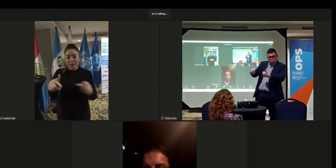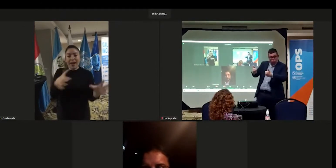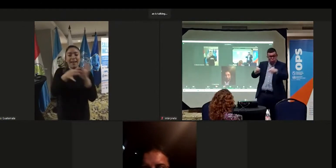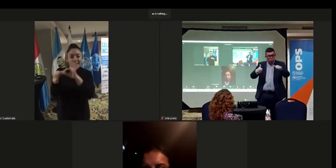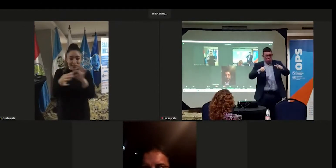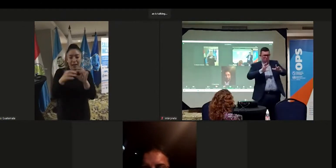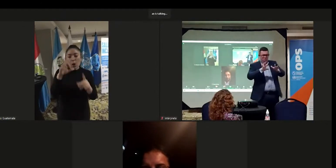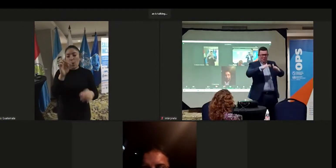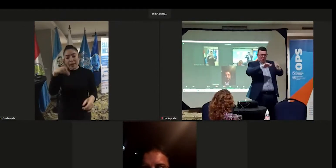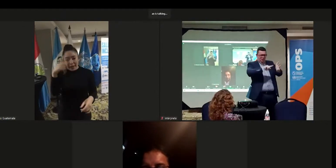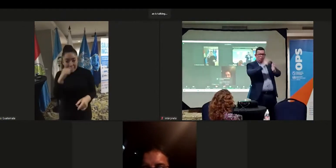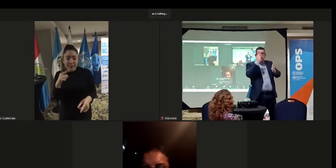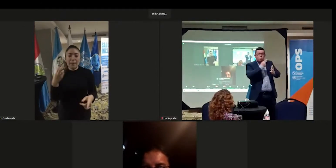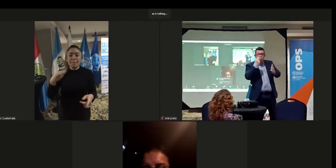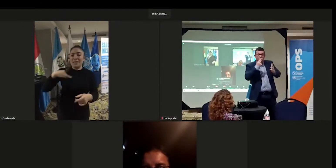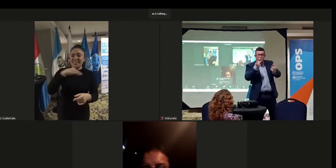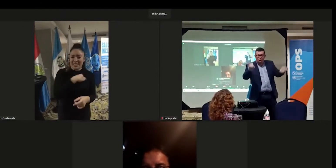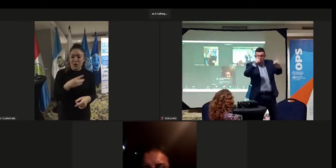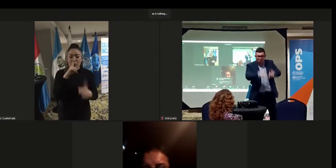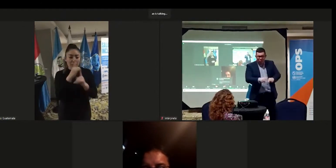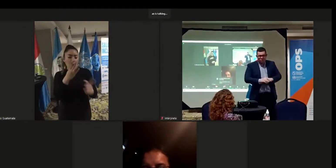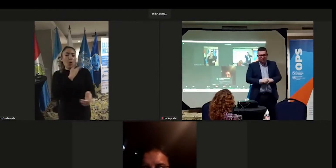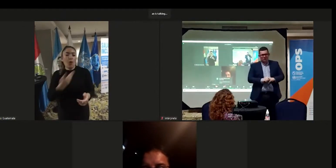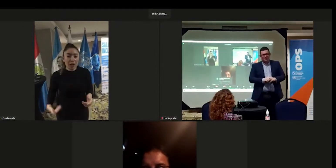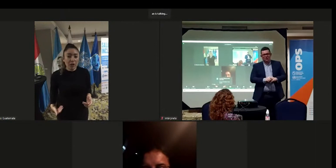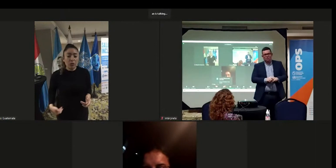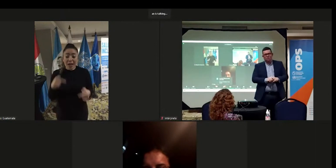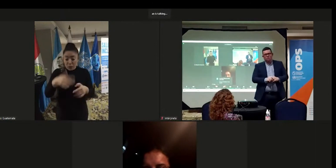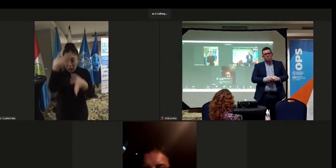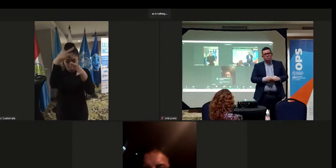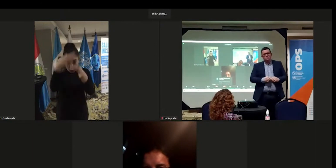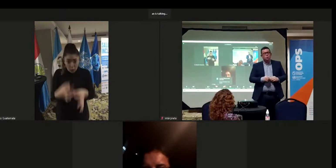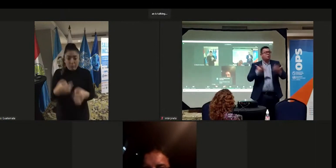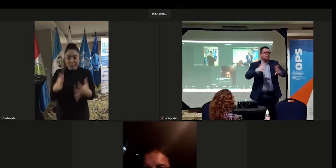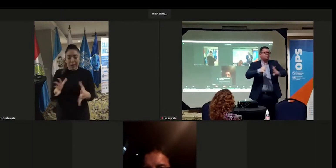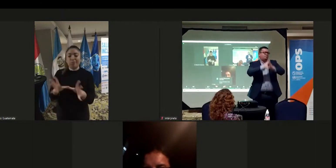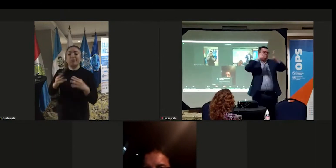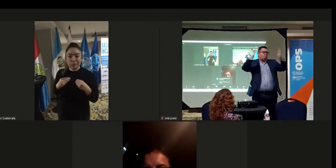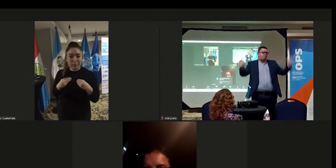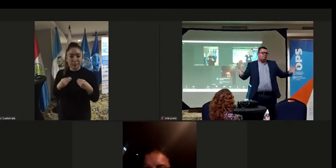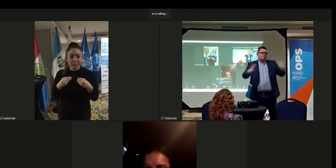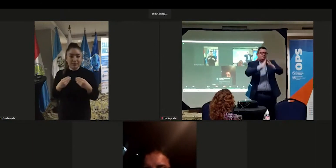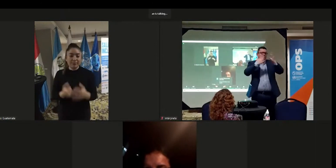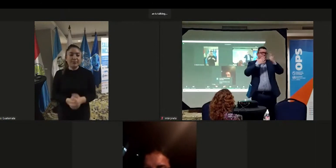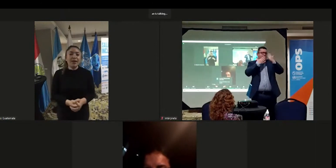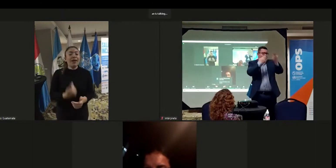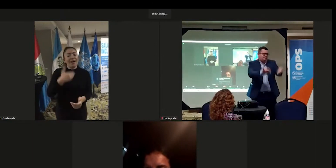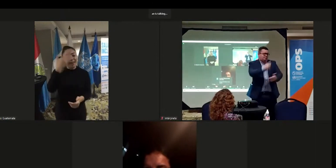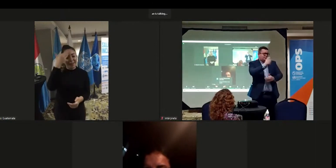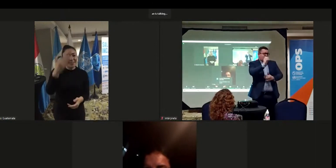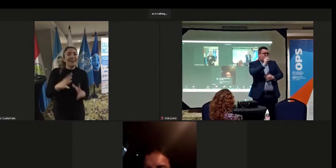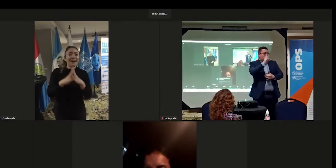con OPS, con el ministerio, con los gobiernos, y estos acuerdos que hemos asumido. Agradezco